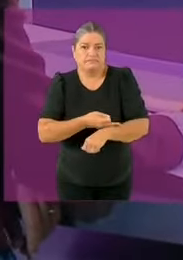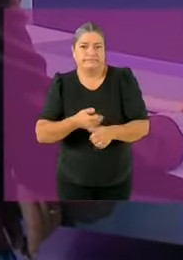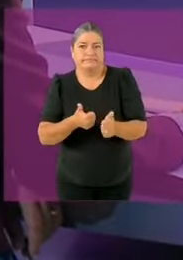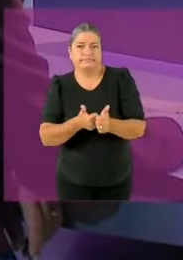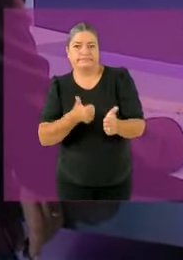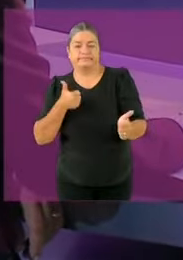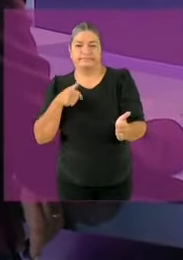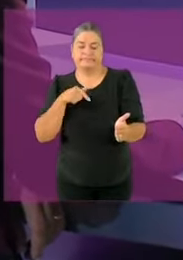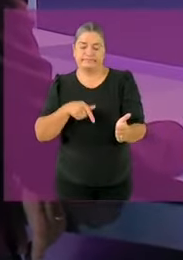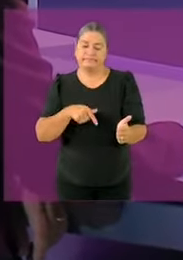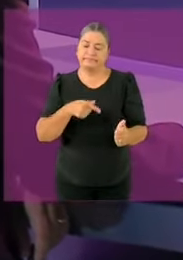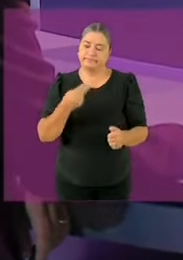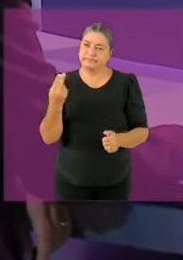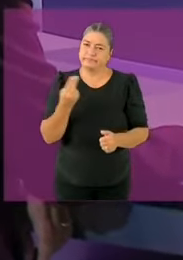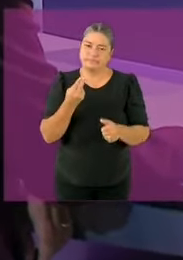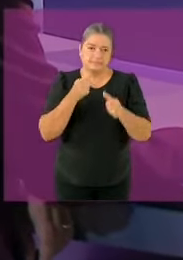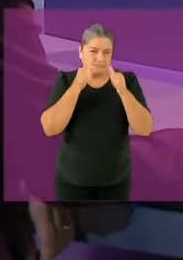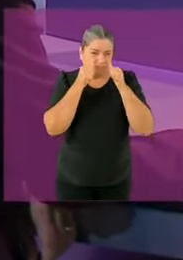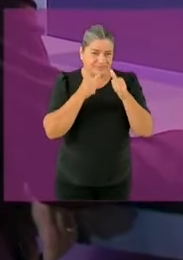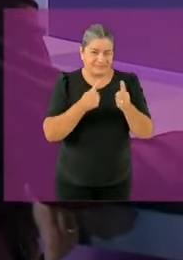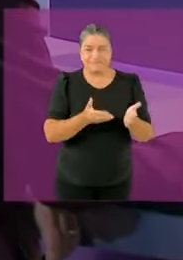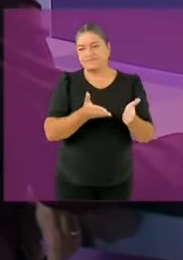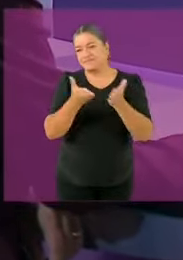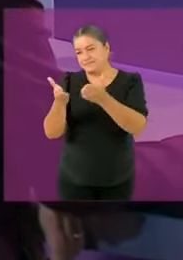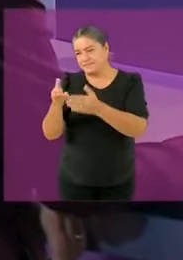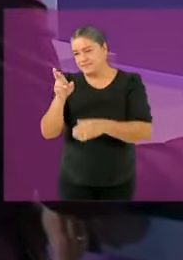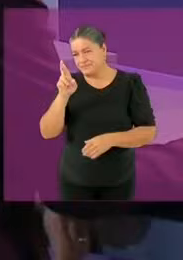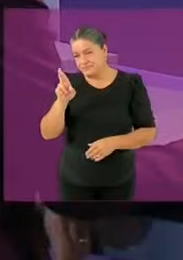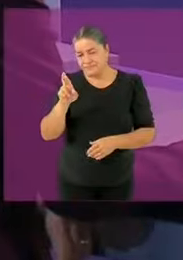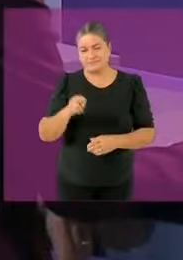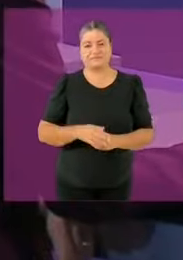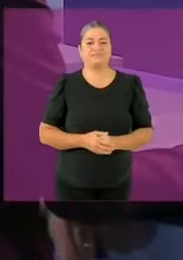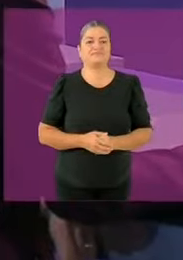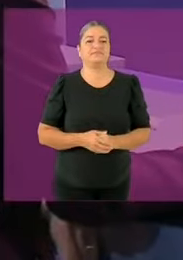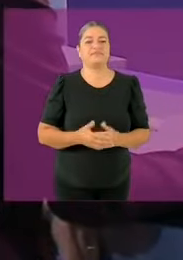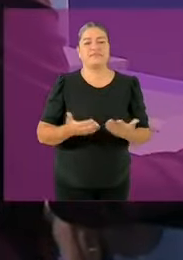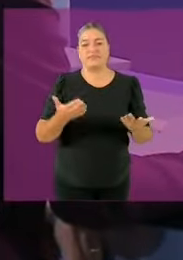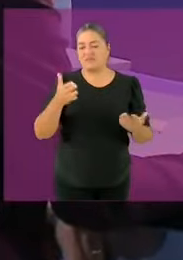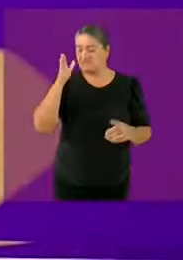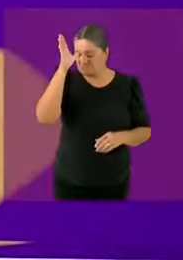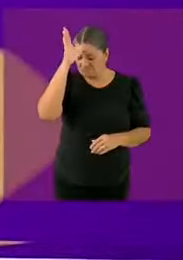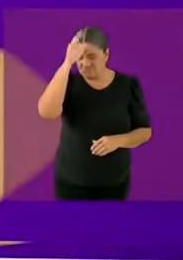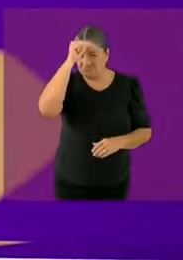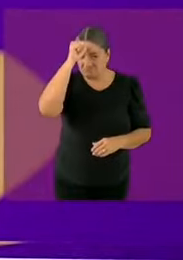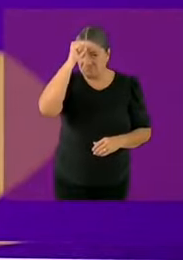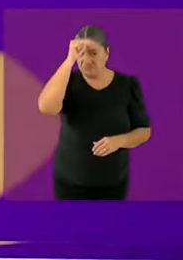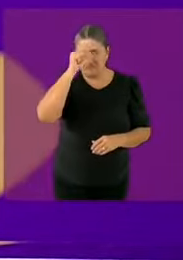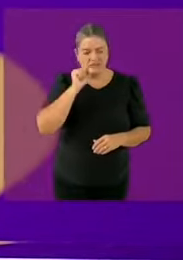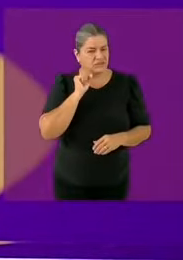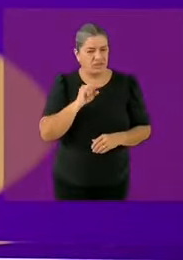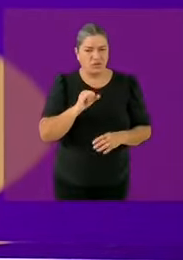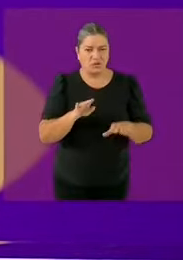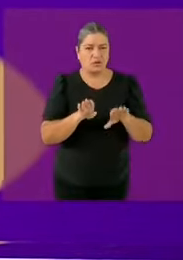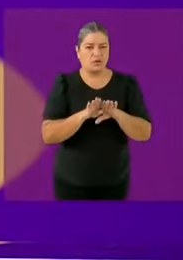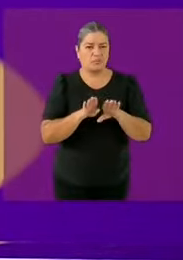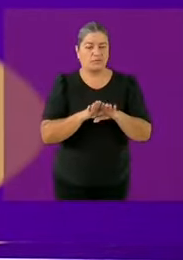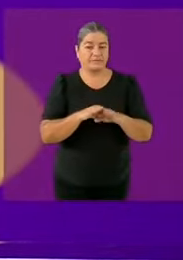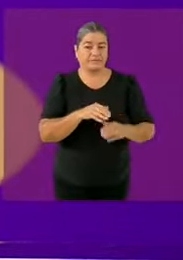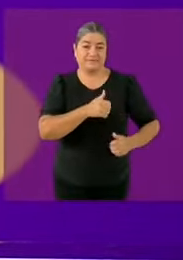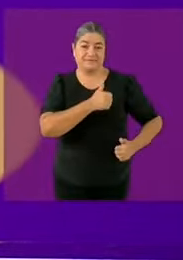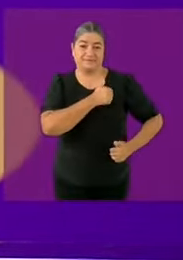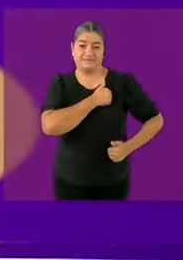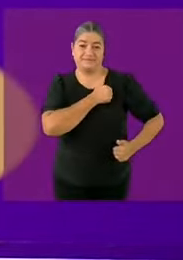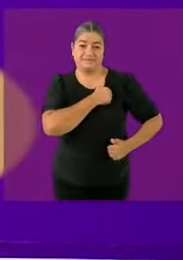de acuerdo en quitar la militarización del país. Hay que regresar al ejército a las actividades que le competen en la